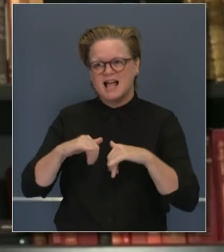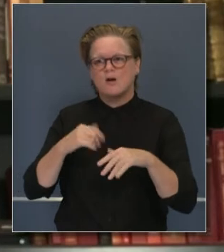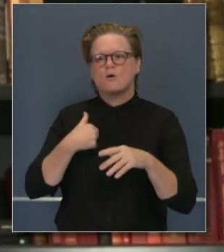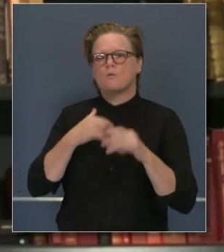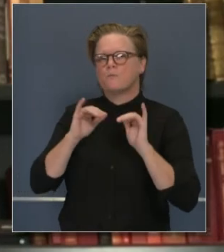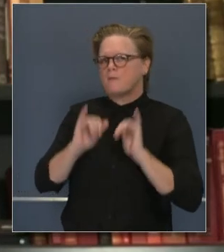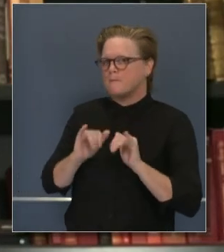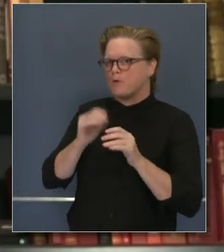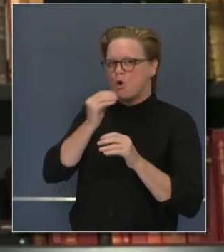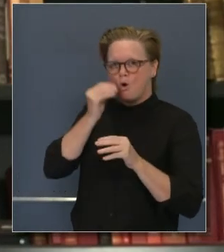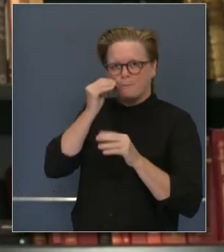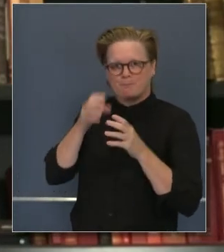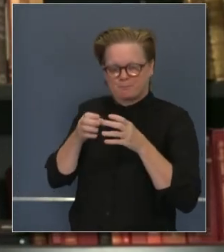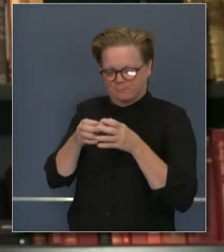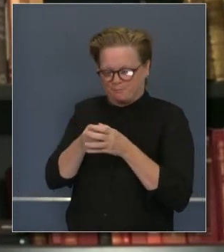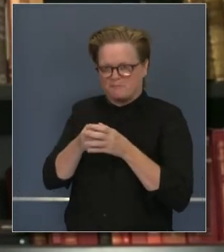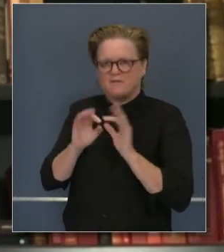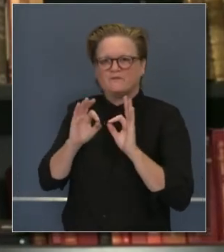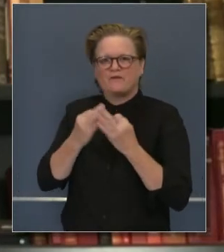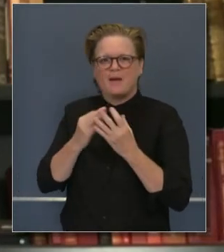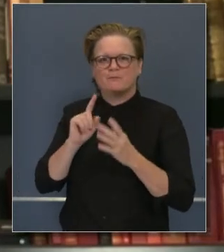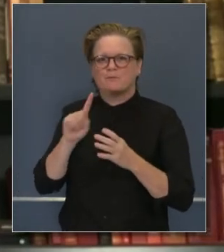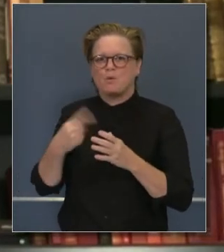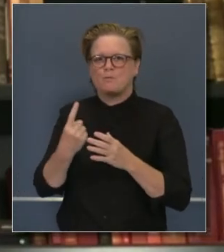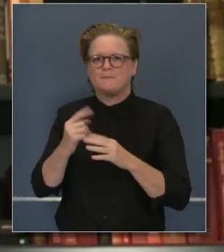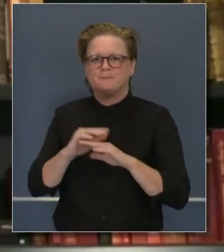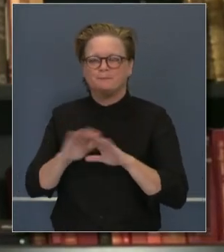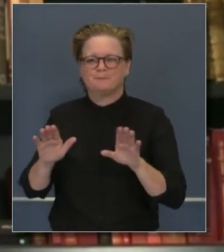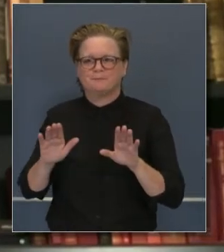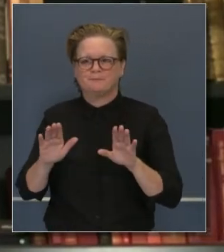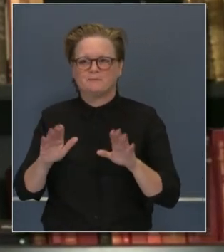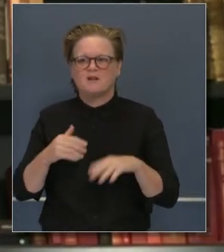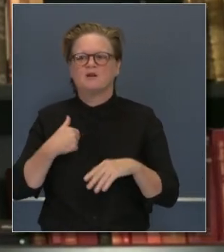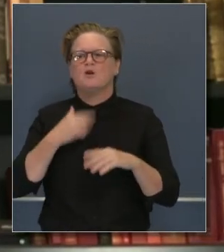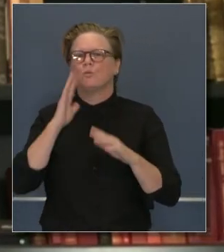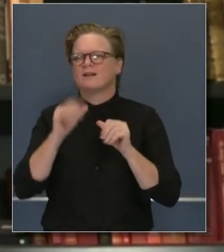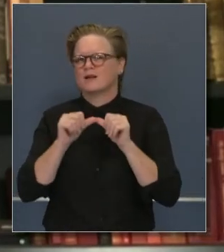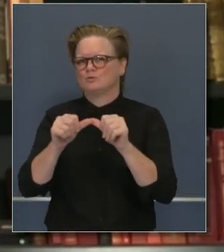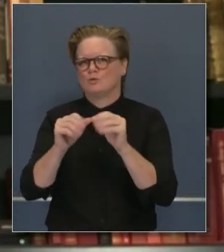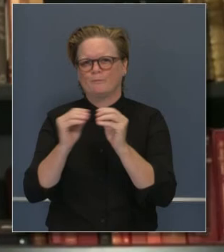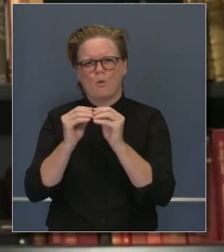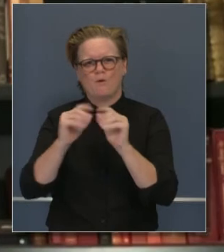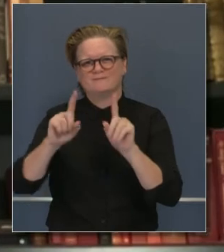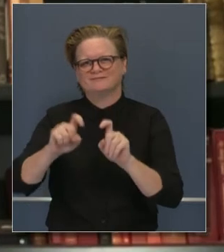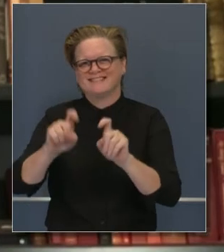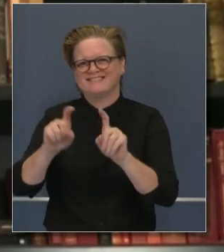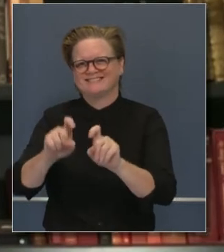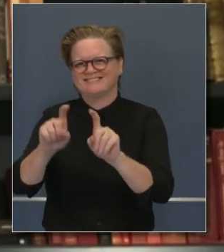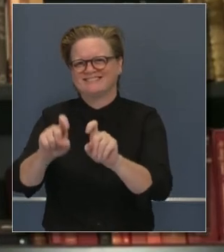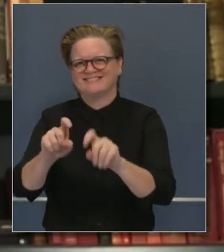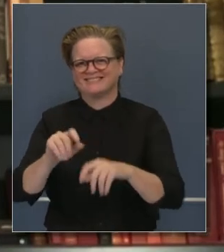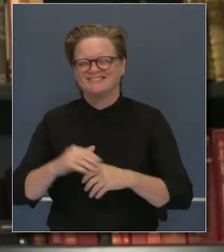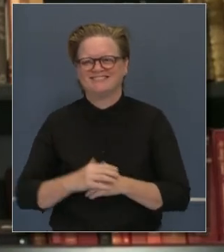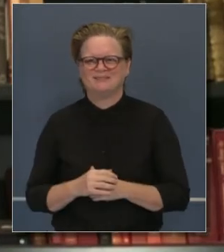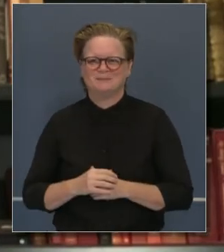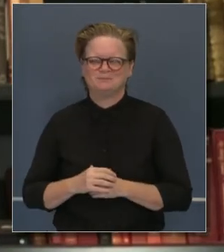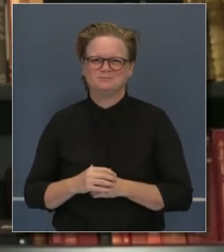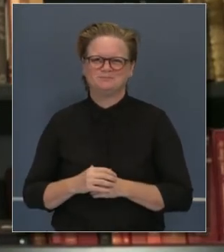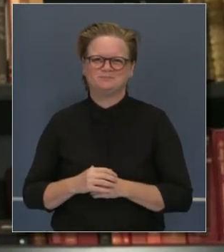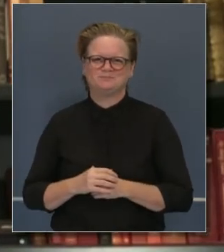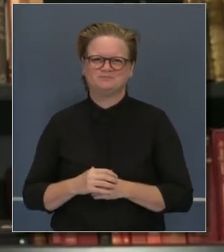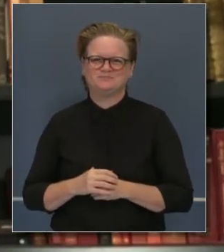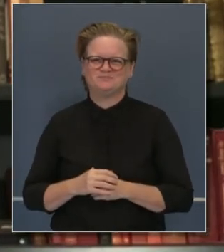protocolos de cuarentena. Le avisaremos con las pruebas subsiguientes si le interesa. Pero actualmente,